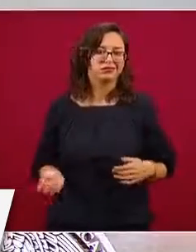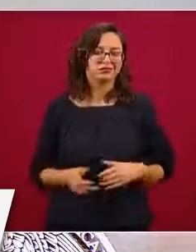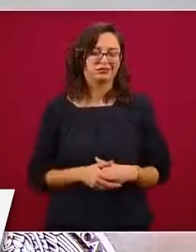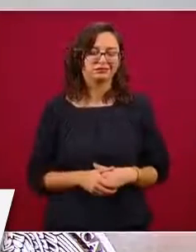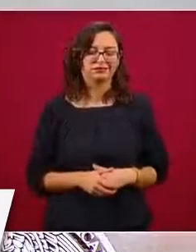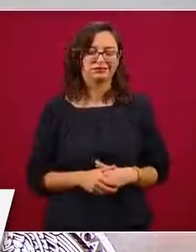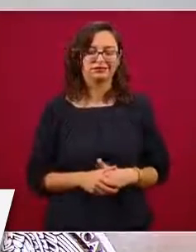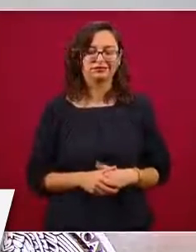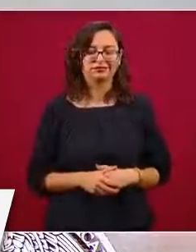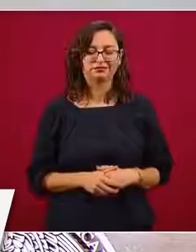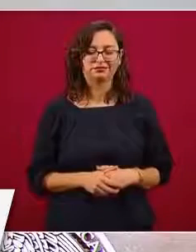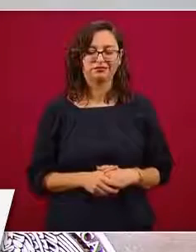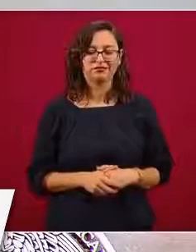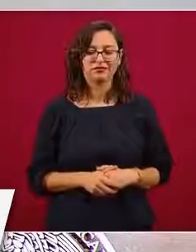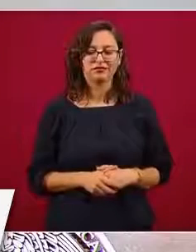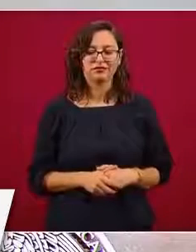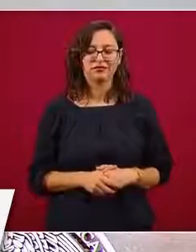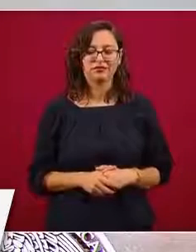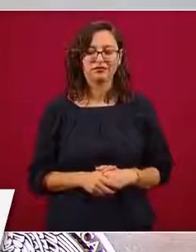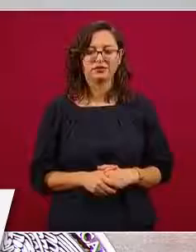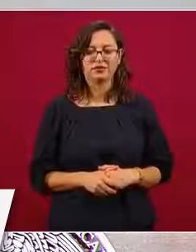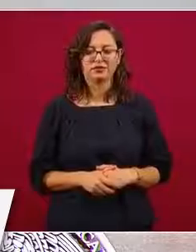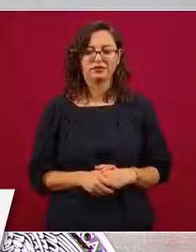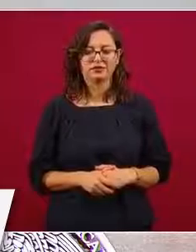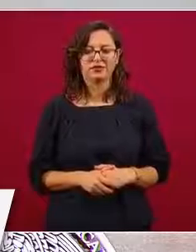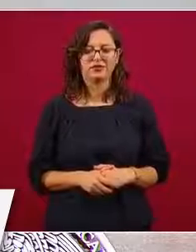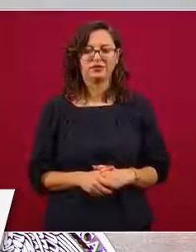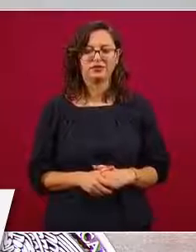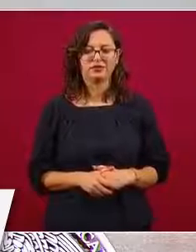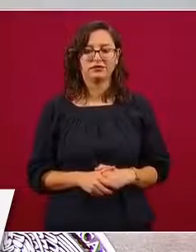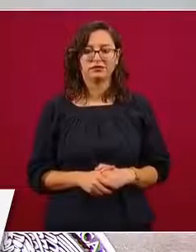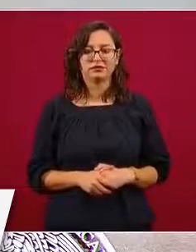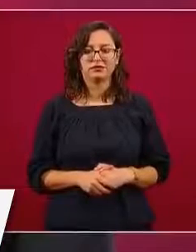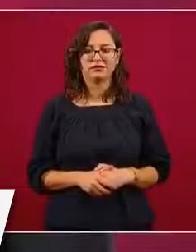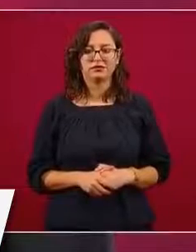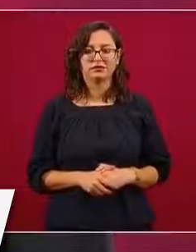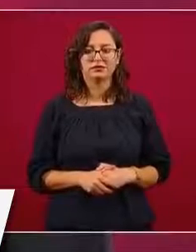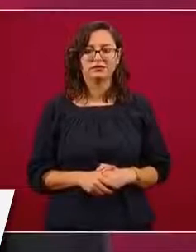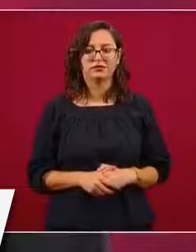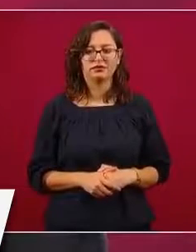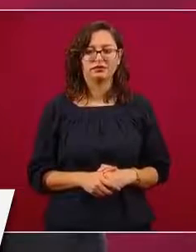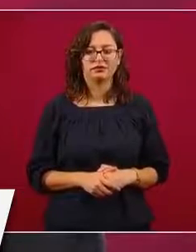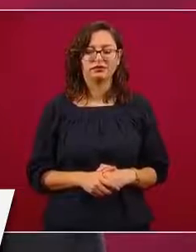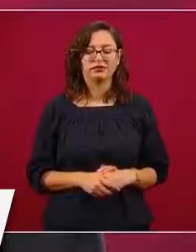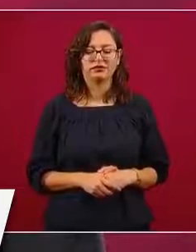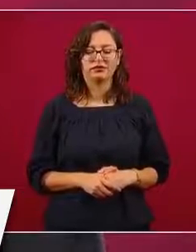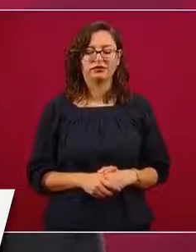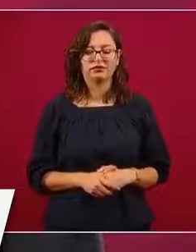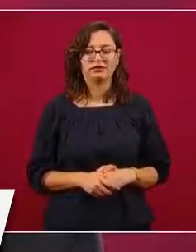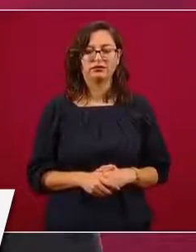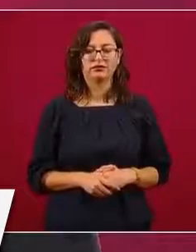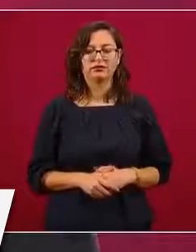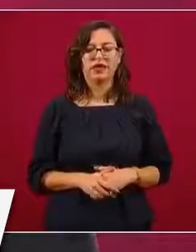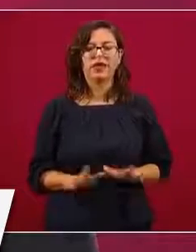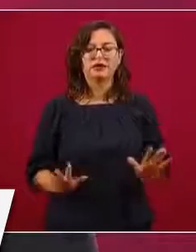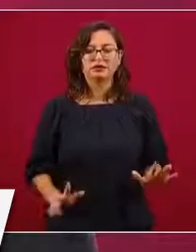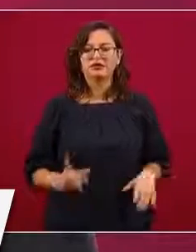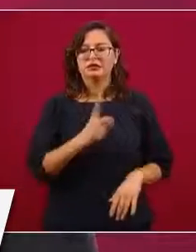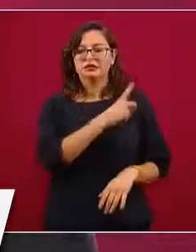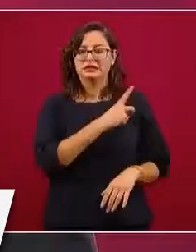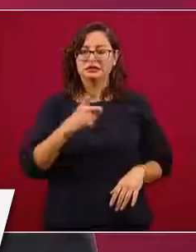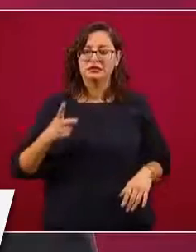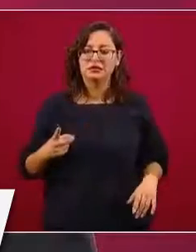Entonces, hay que ser muy